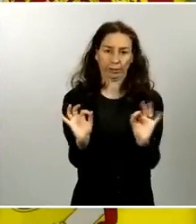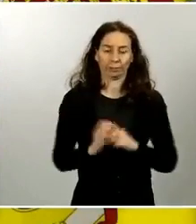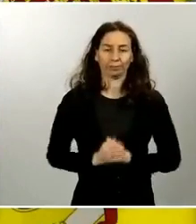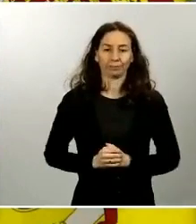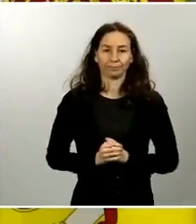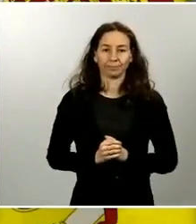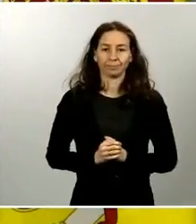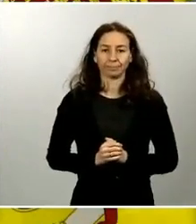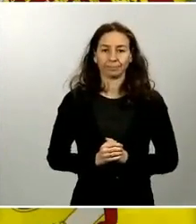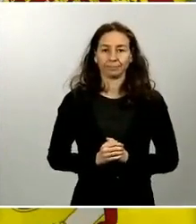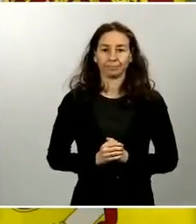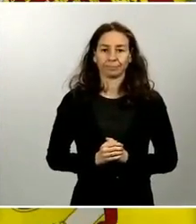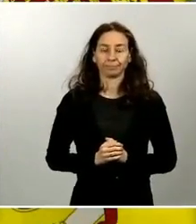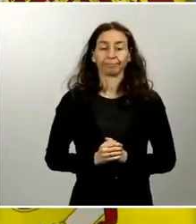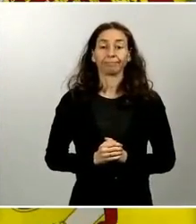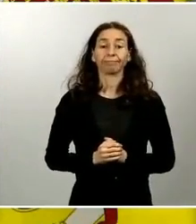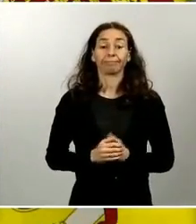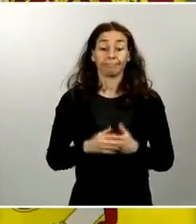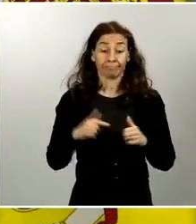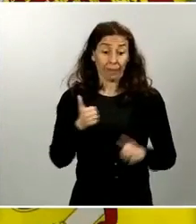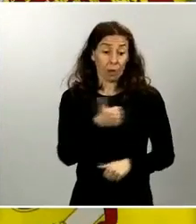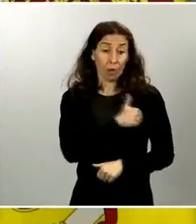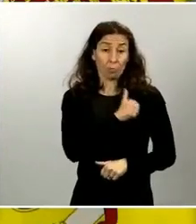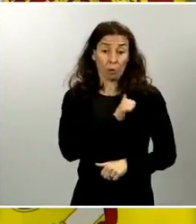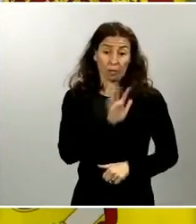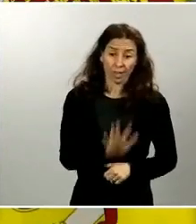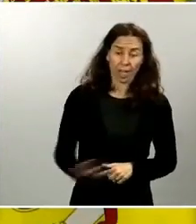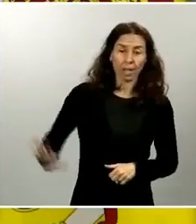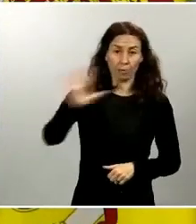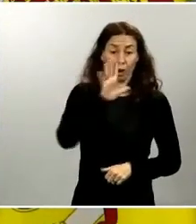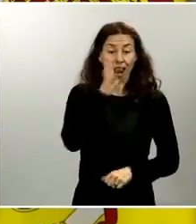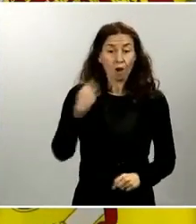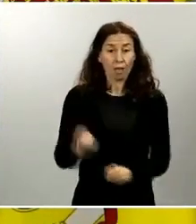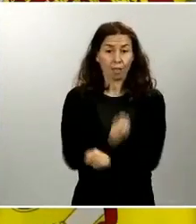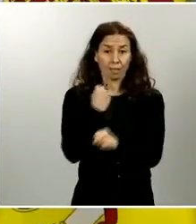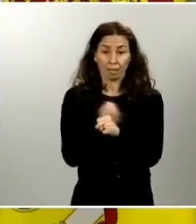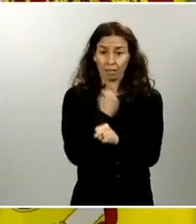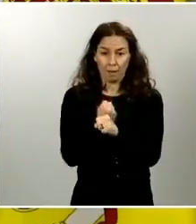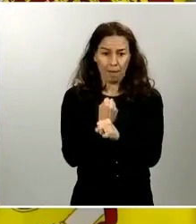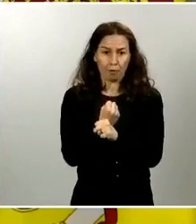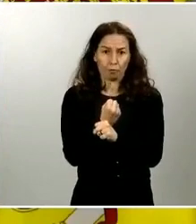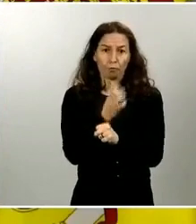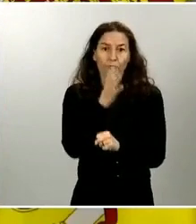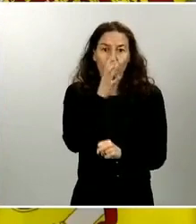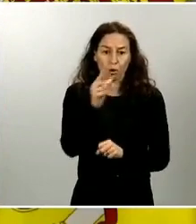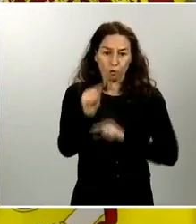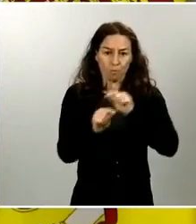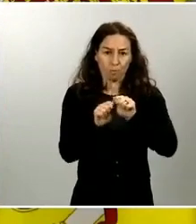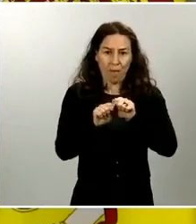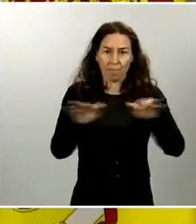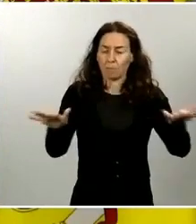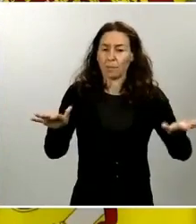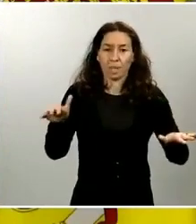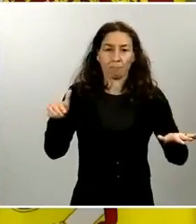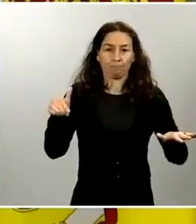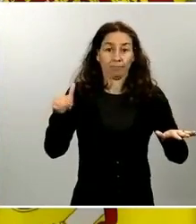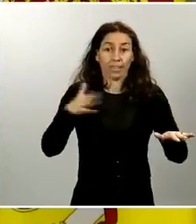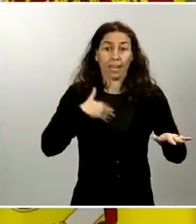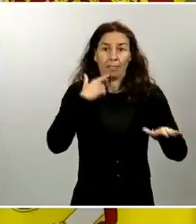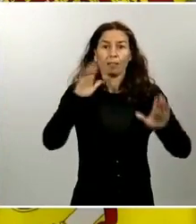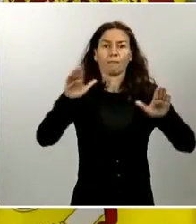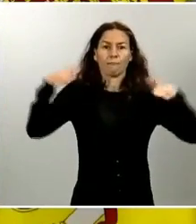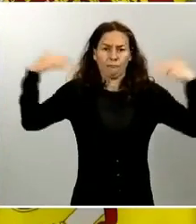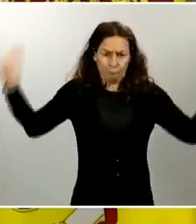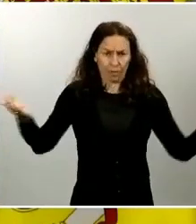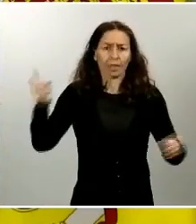la labor que Policía Nacional está desarrollando con motivo de la pandemia traspasa nuestras fronteras. Con el fin